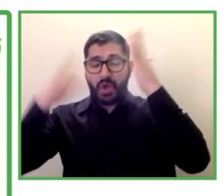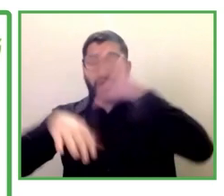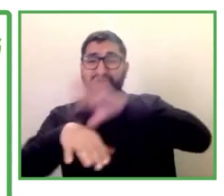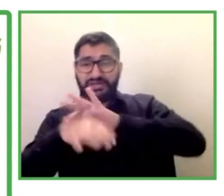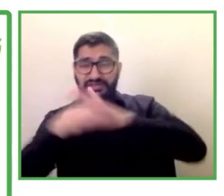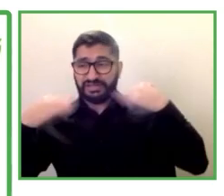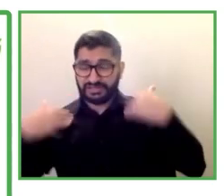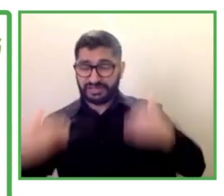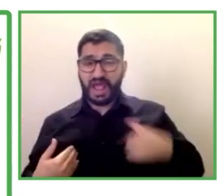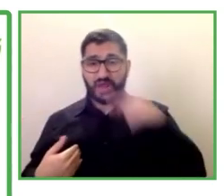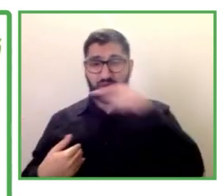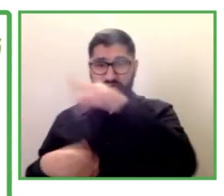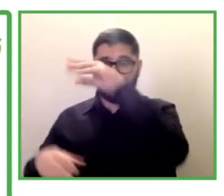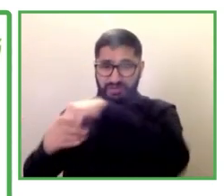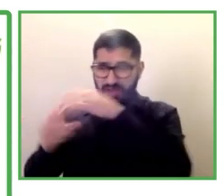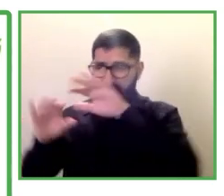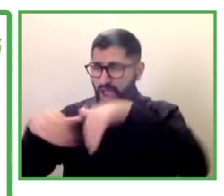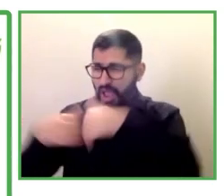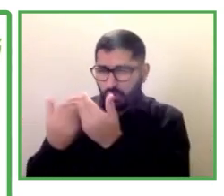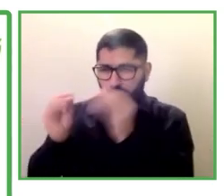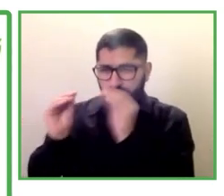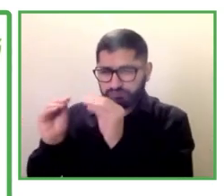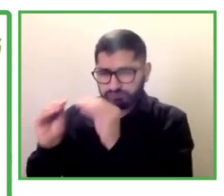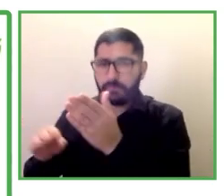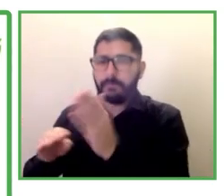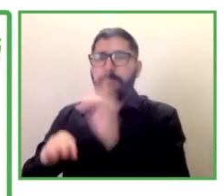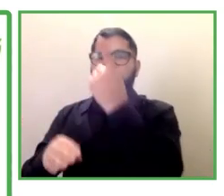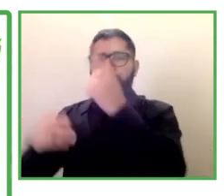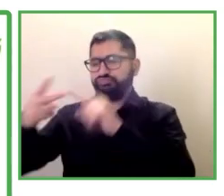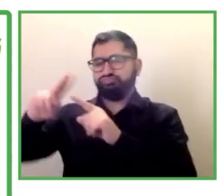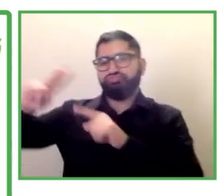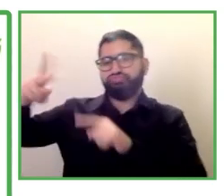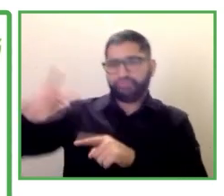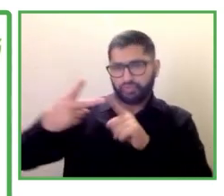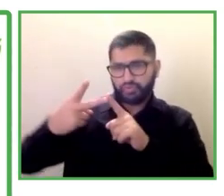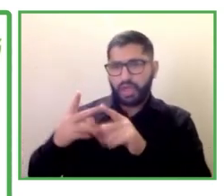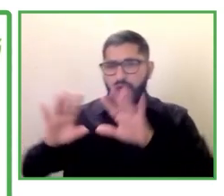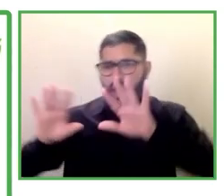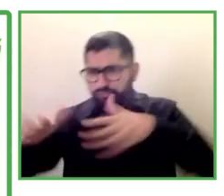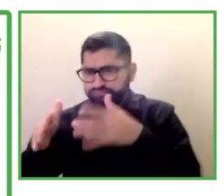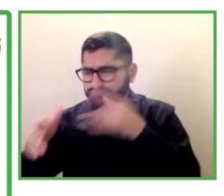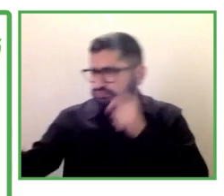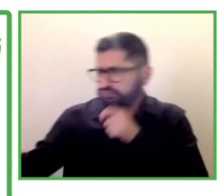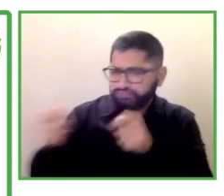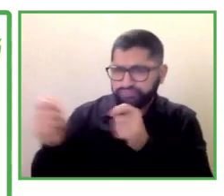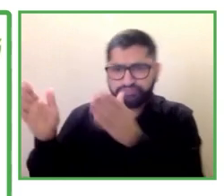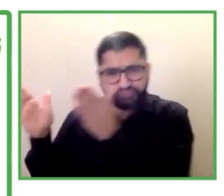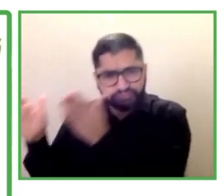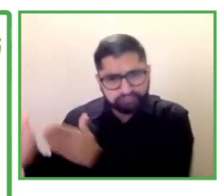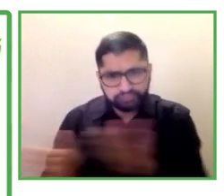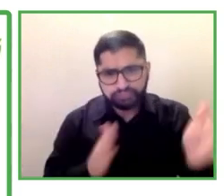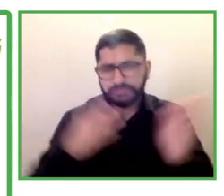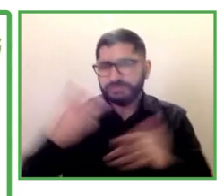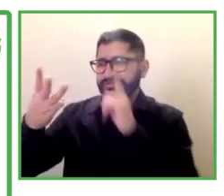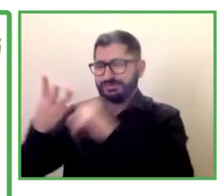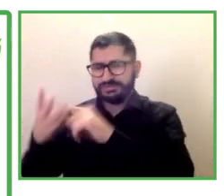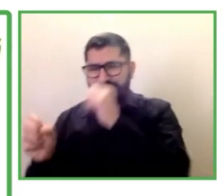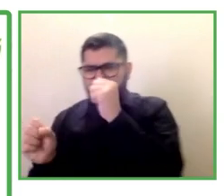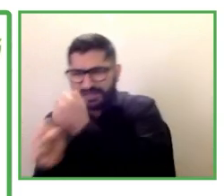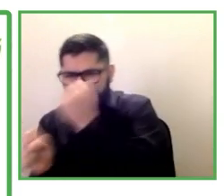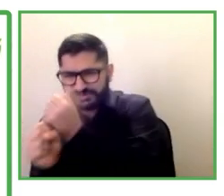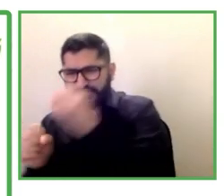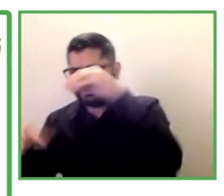acciones. Por un lado, se desarrollan talleres formativos dentro de la propia institución